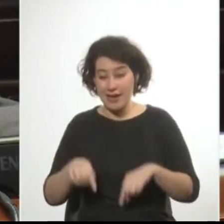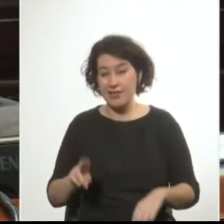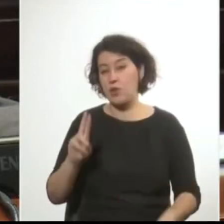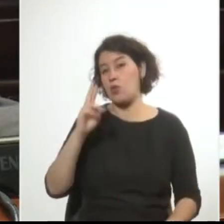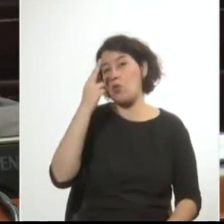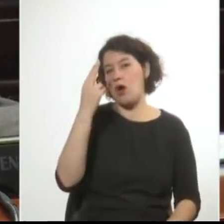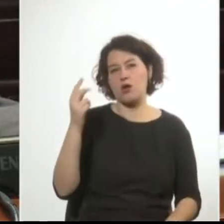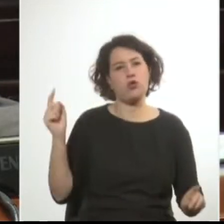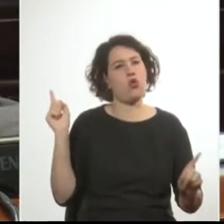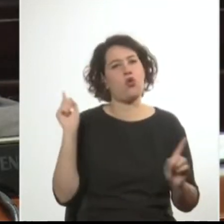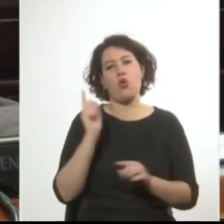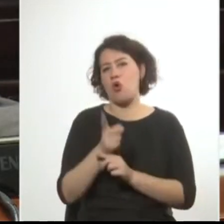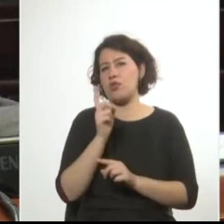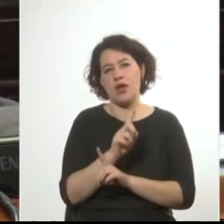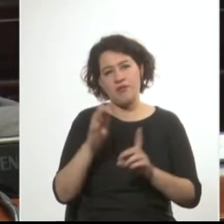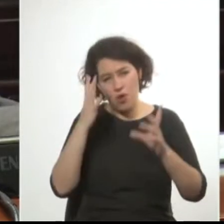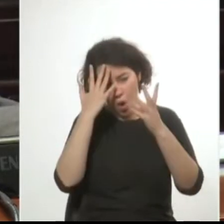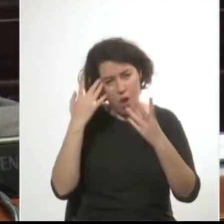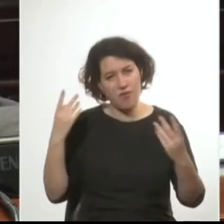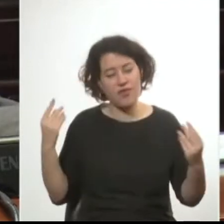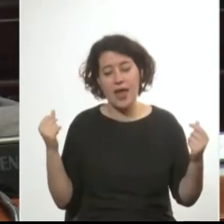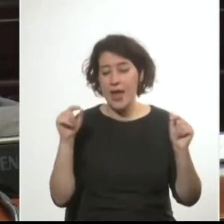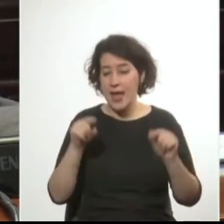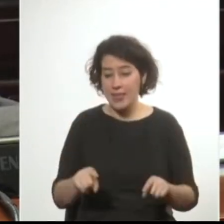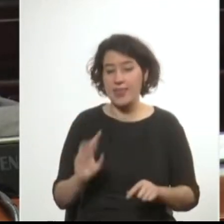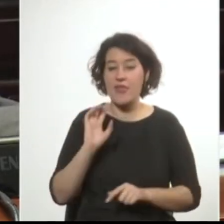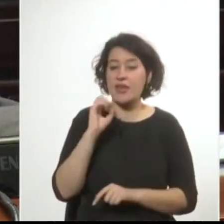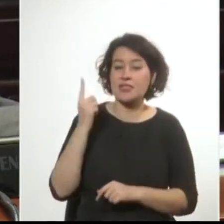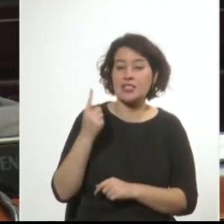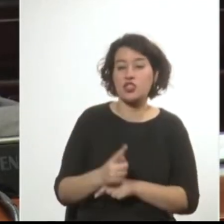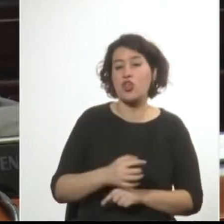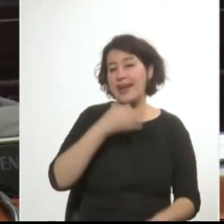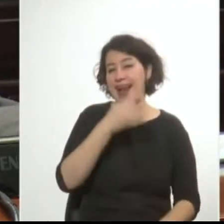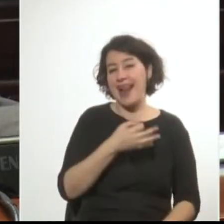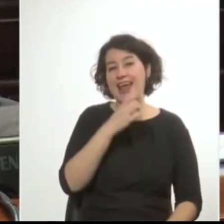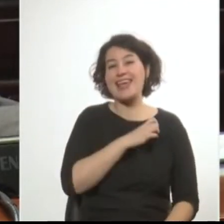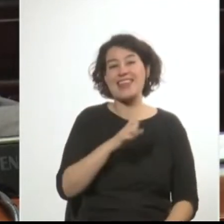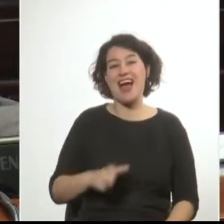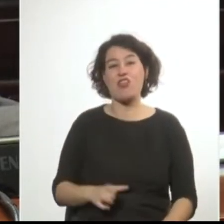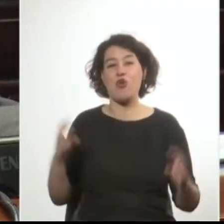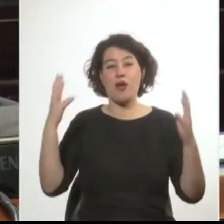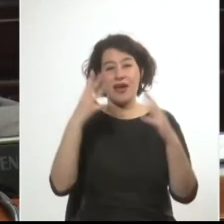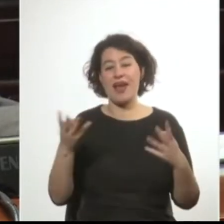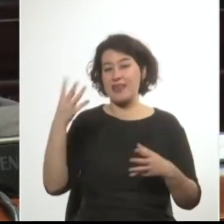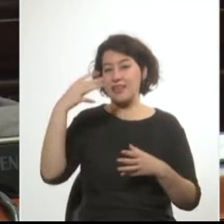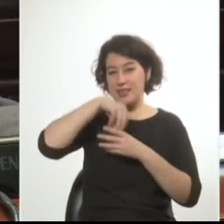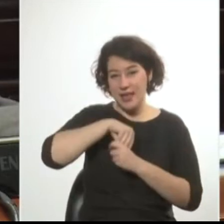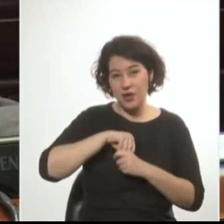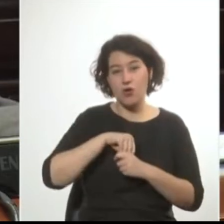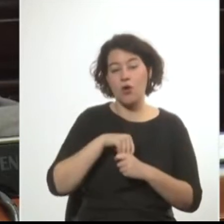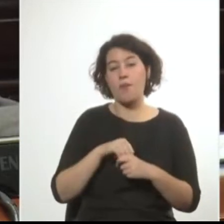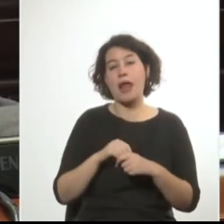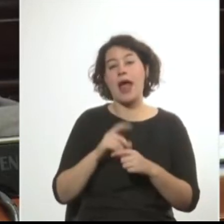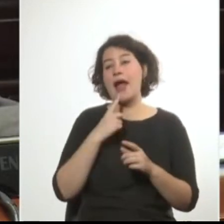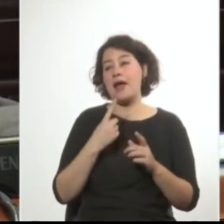no debe hacernos olvidar que esta decisión de declarar un estado de guerra interno para dar el